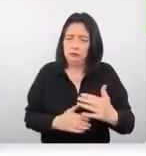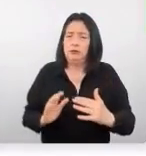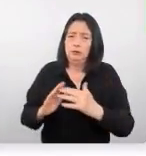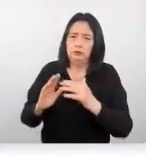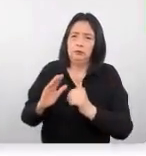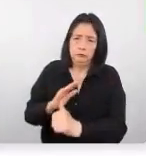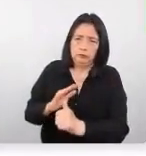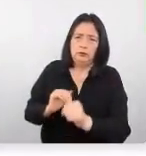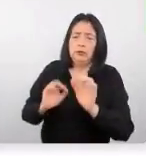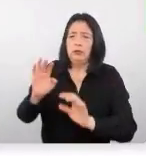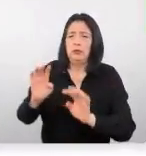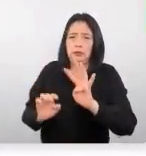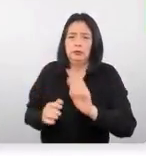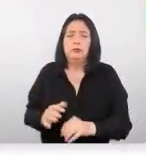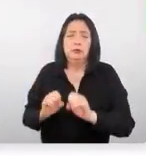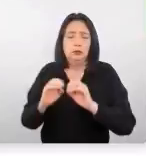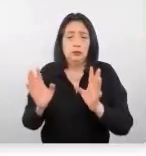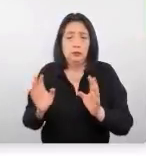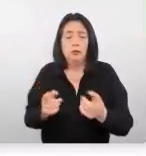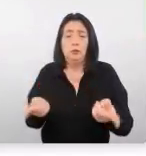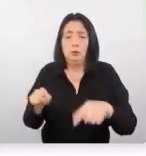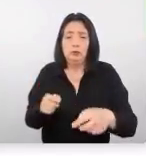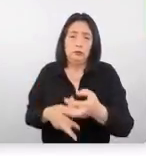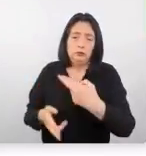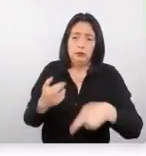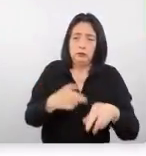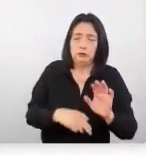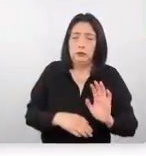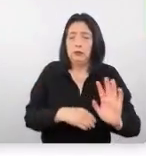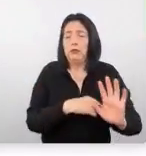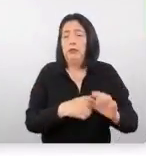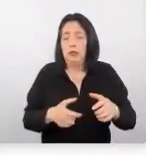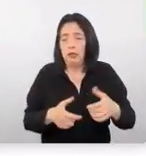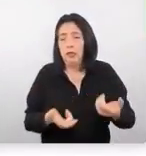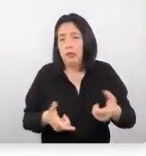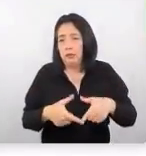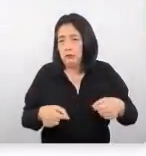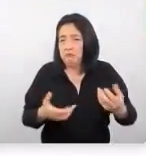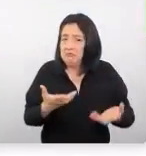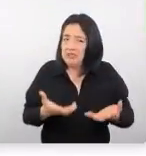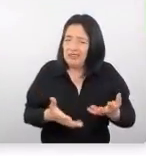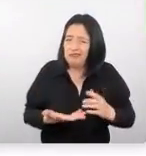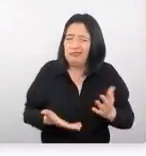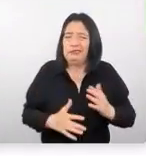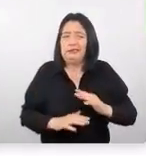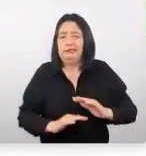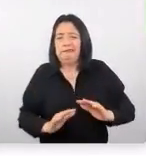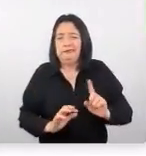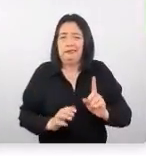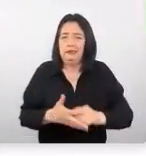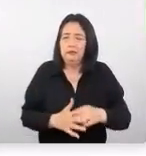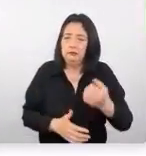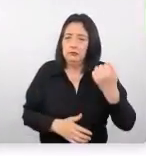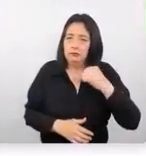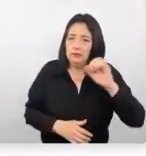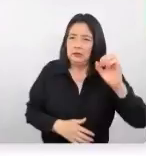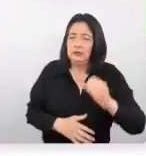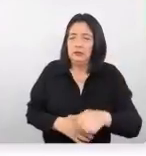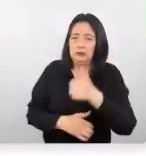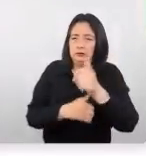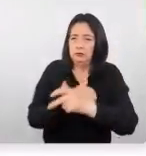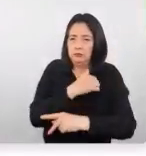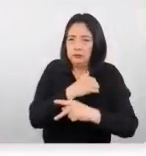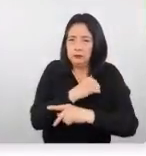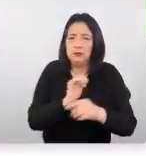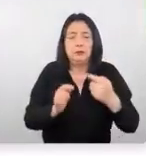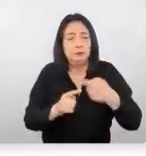de 14 días a retornar al país lo cual puede frenar mucho lo que son los viajes internacionales pero